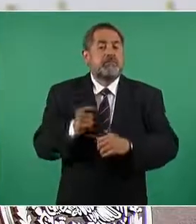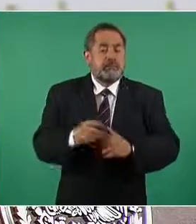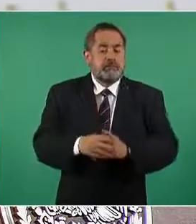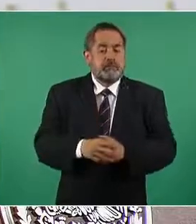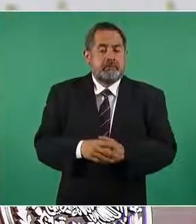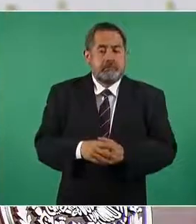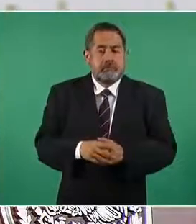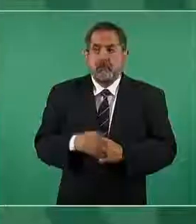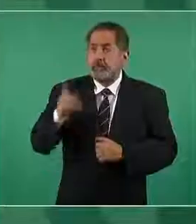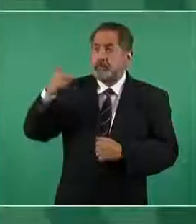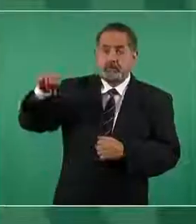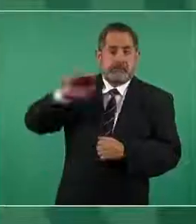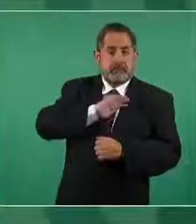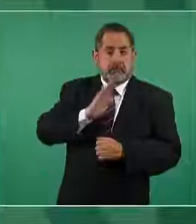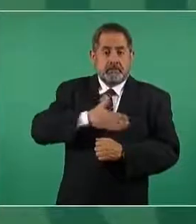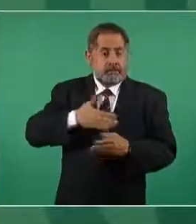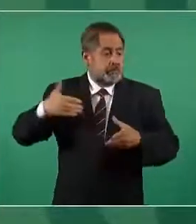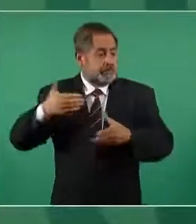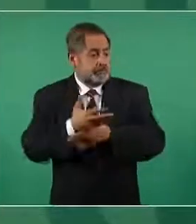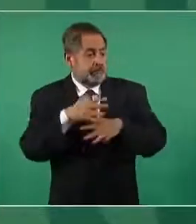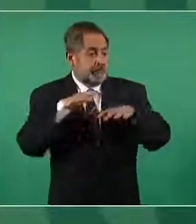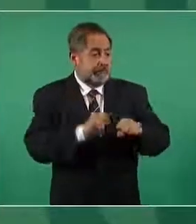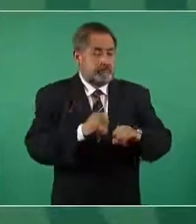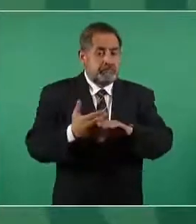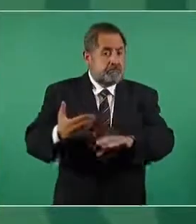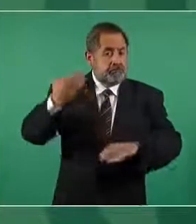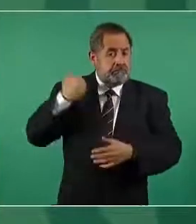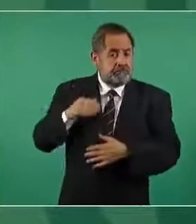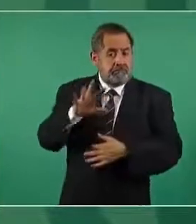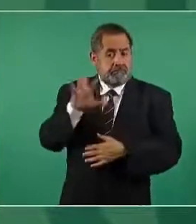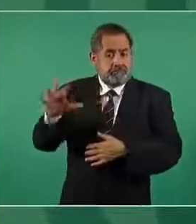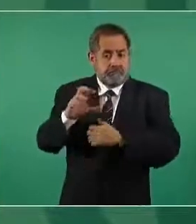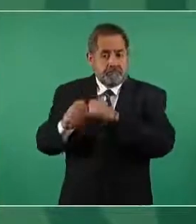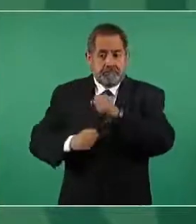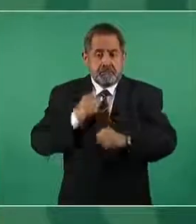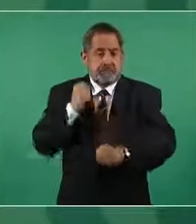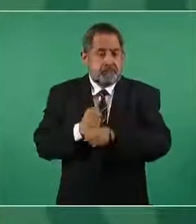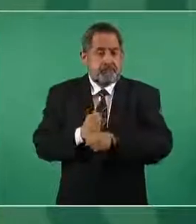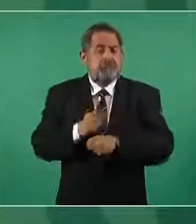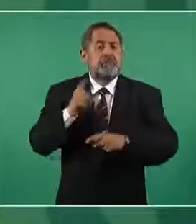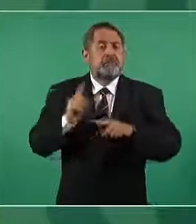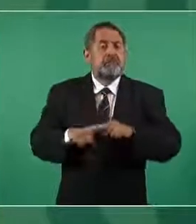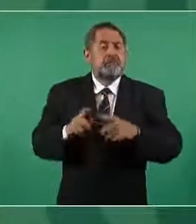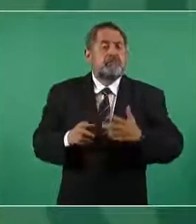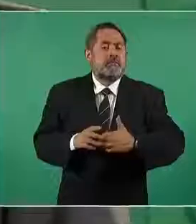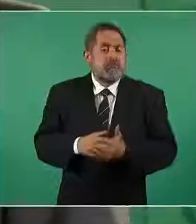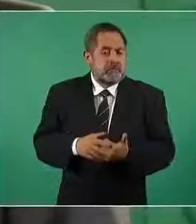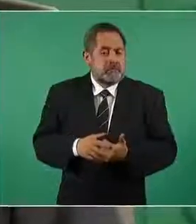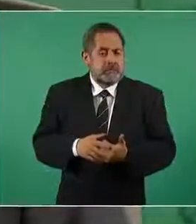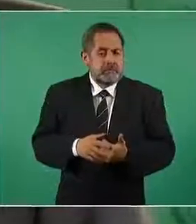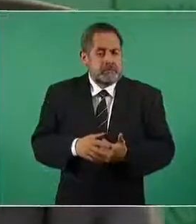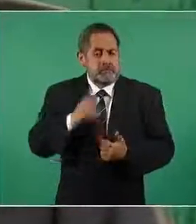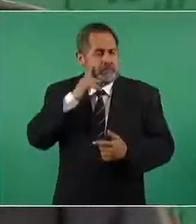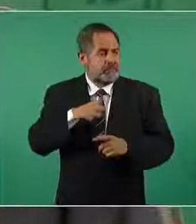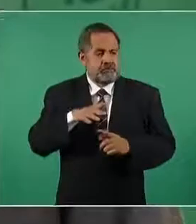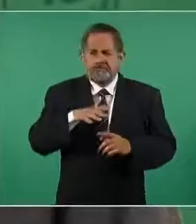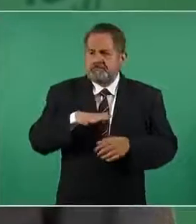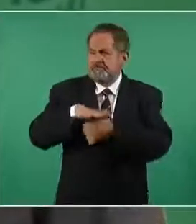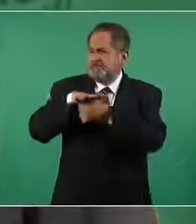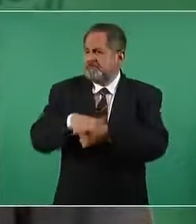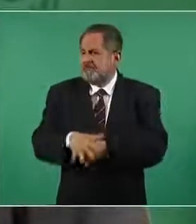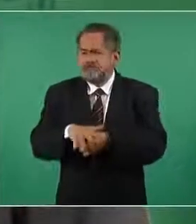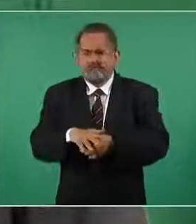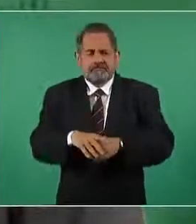la invasión hace 500 años se quiso ocultar